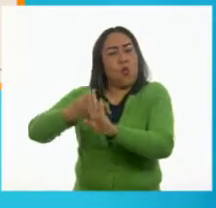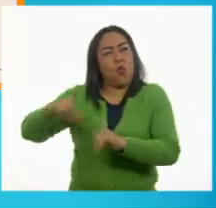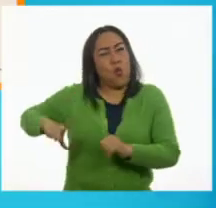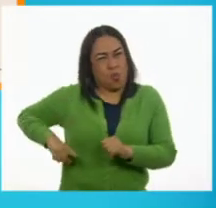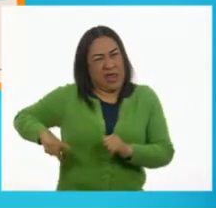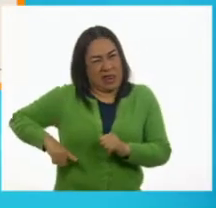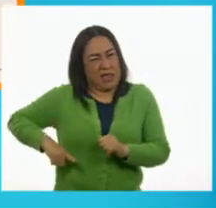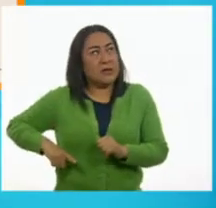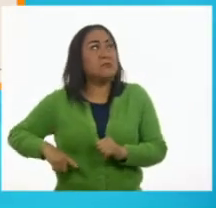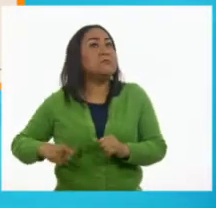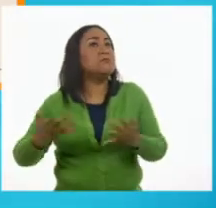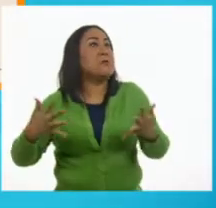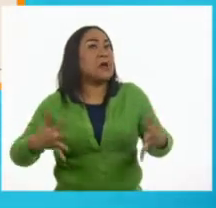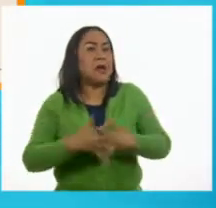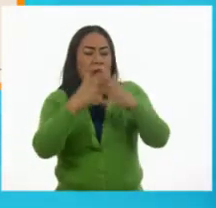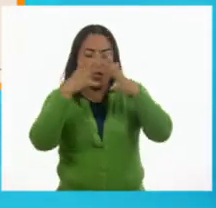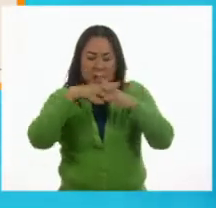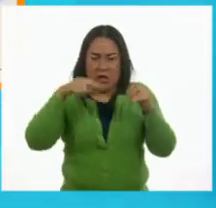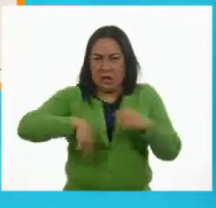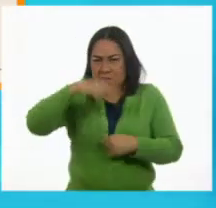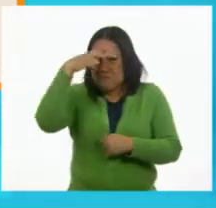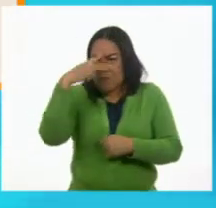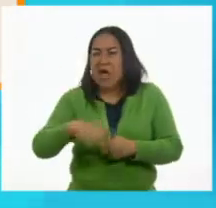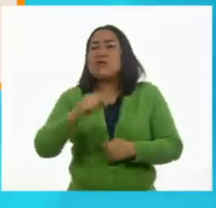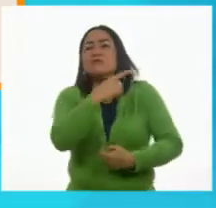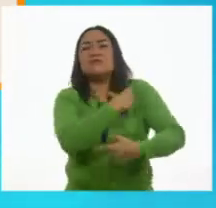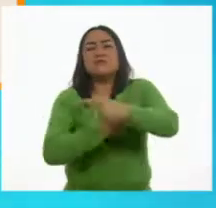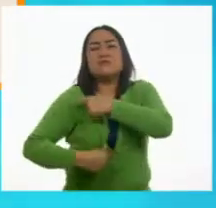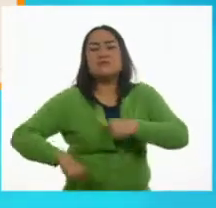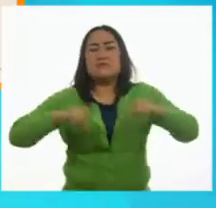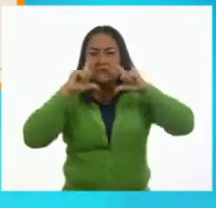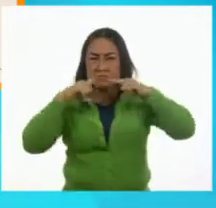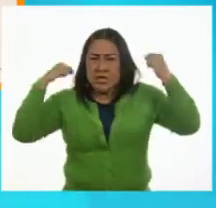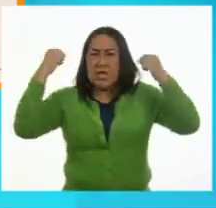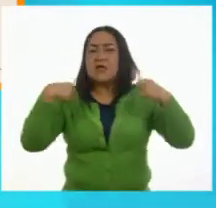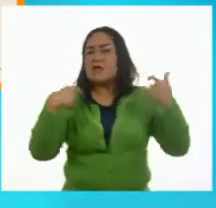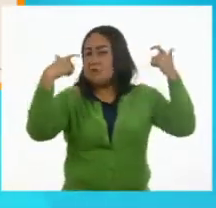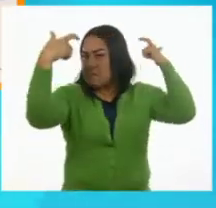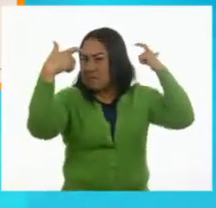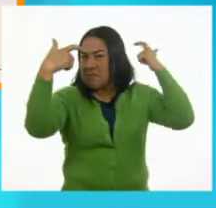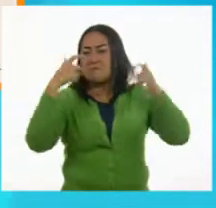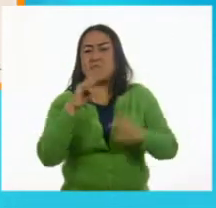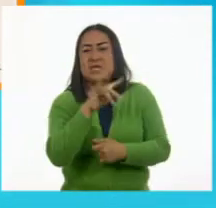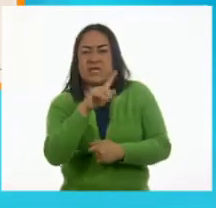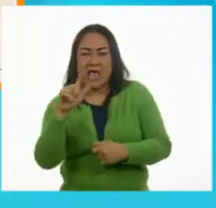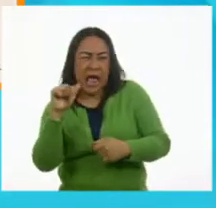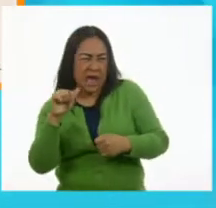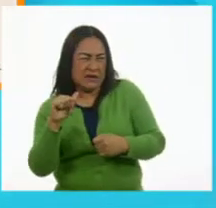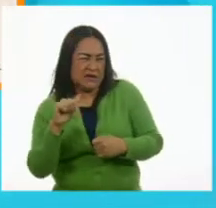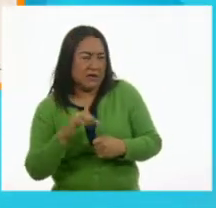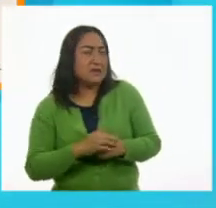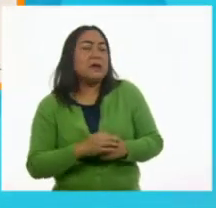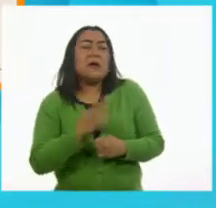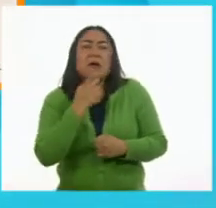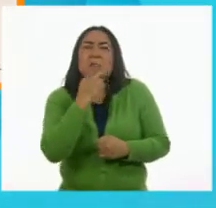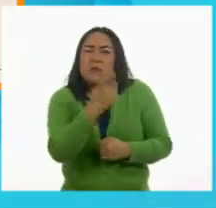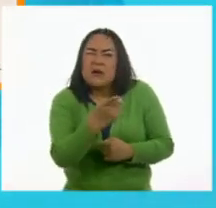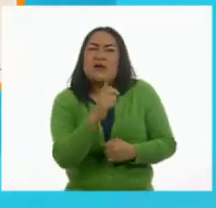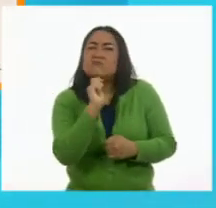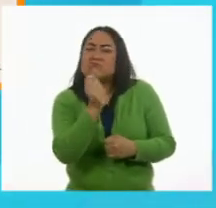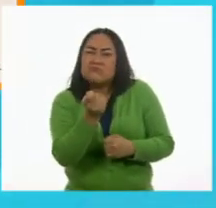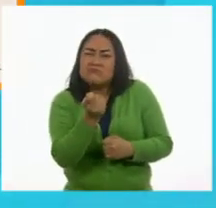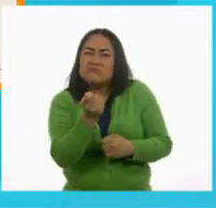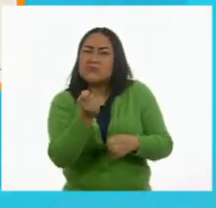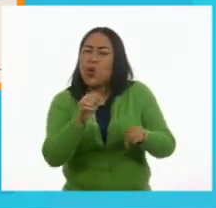México. Emiliano Zapata y Pancho Villa. Creo que es que hacen vistoyazos de pellea